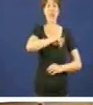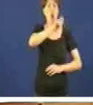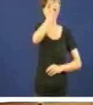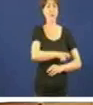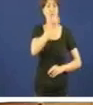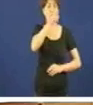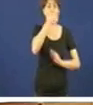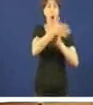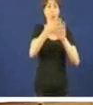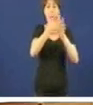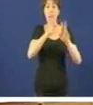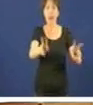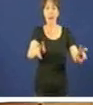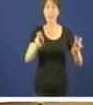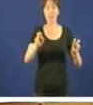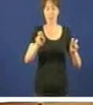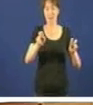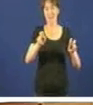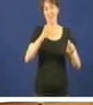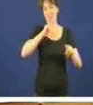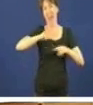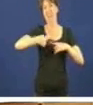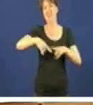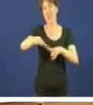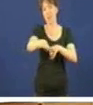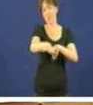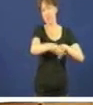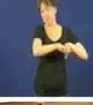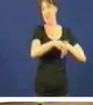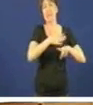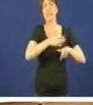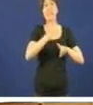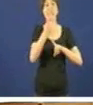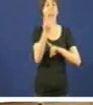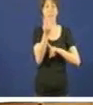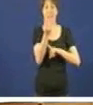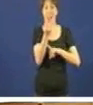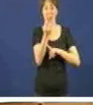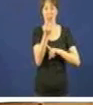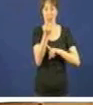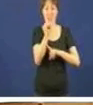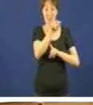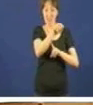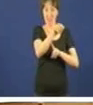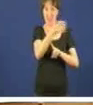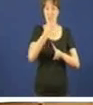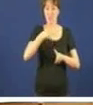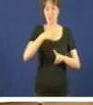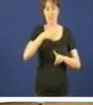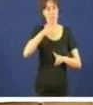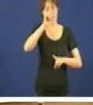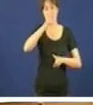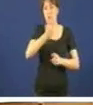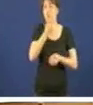arrastre de capital parece que falaba do Tute non que ia supor incorporación de castellano e reclamou proclamou Feijo que o